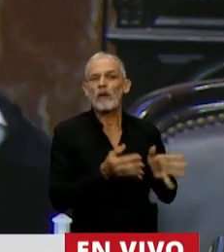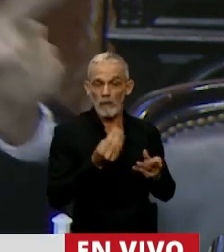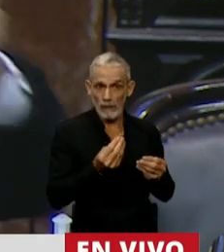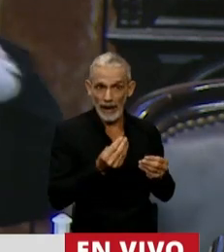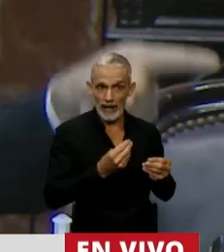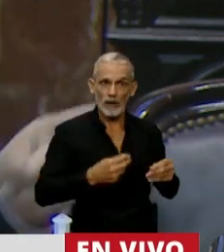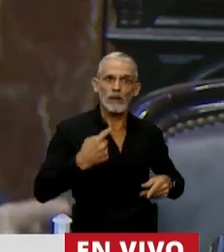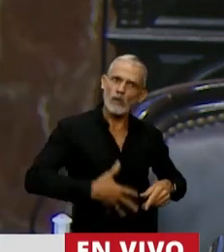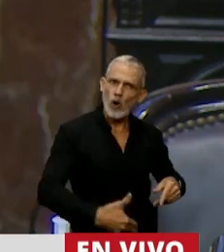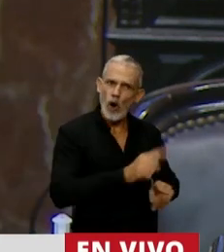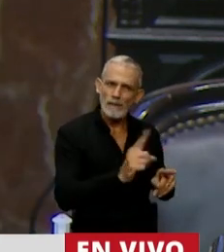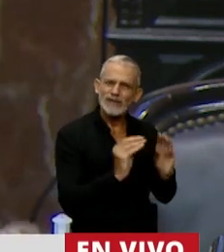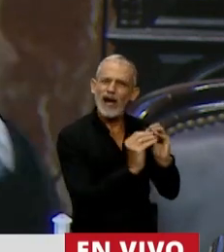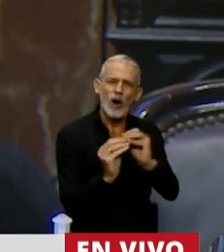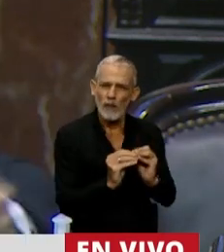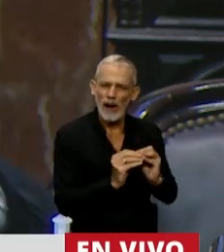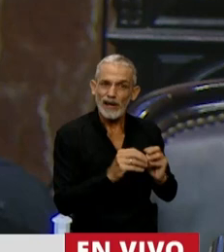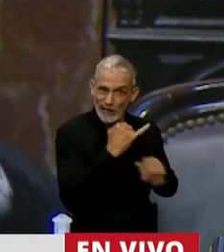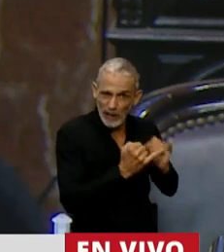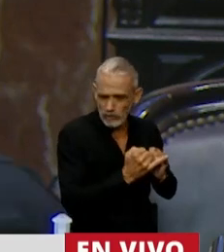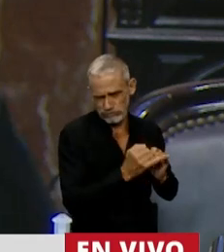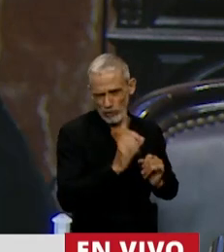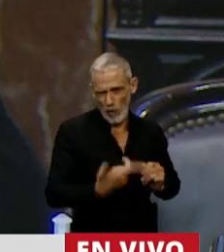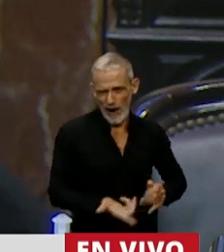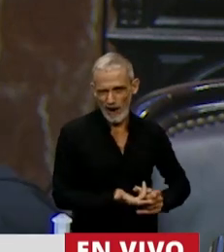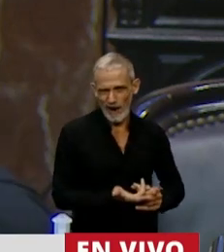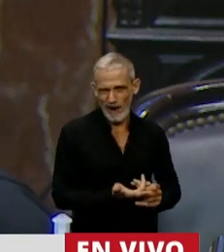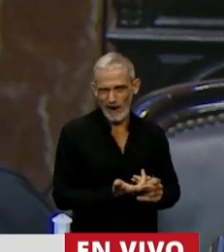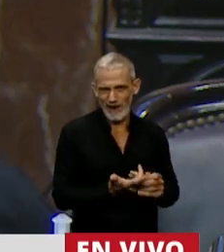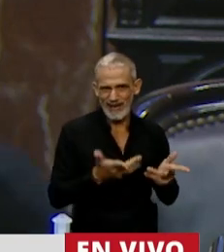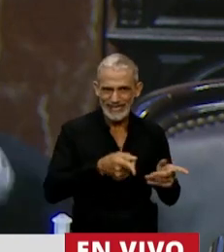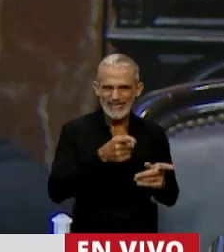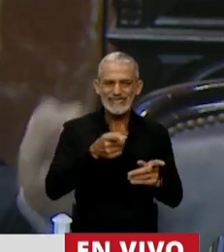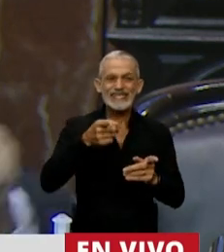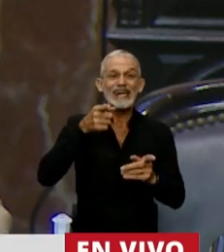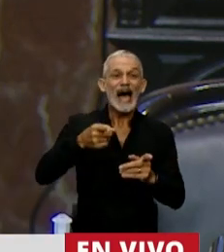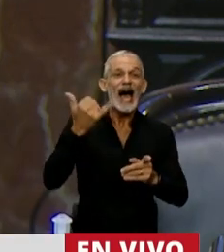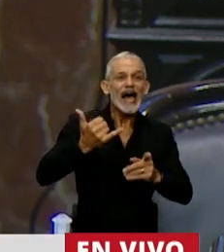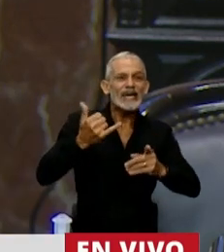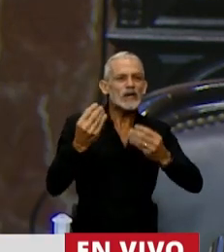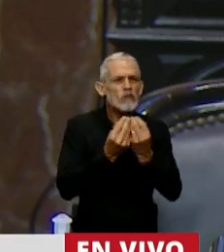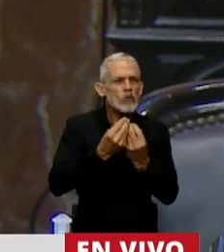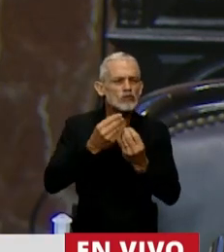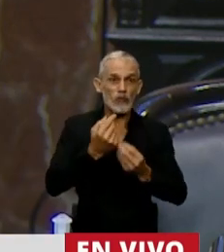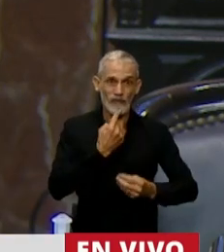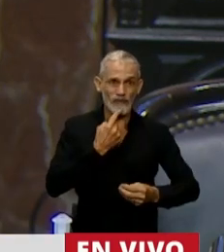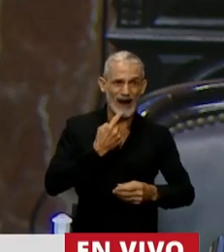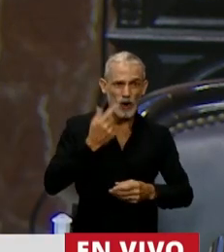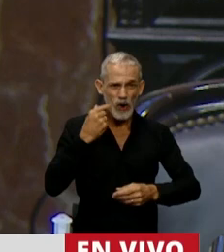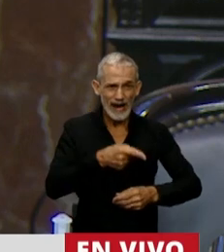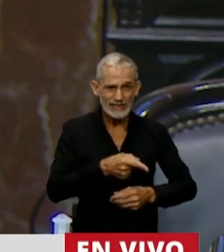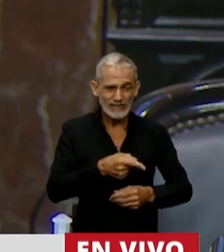dejar embarazadas a las compañeras. Y además, tenemos que también apuntar, porque hay muchos varones